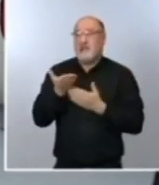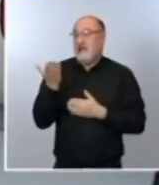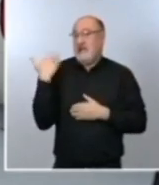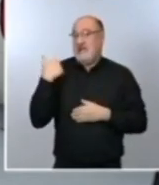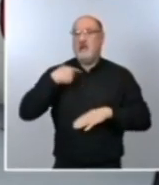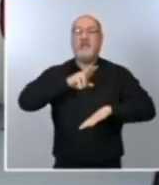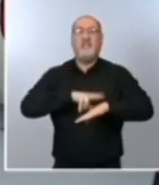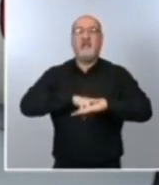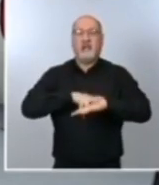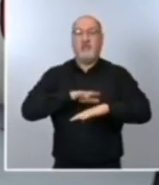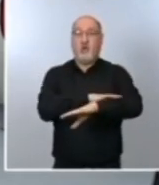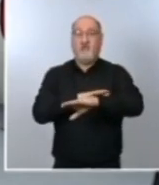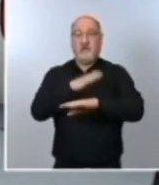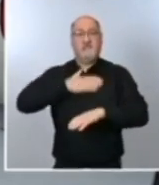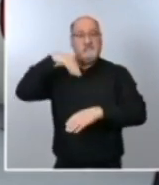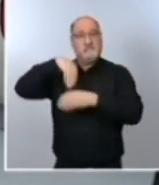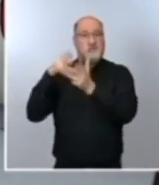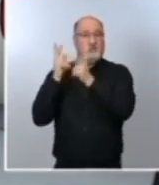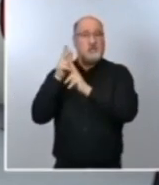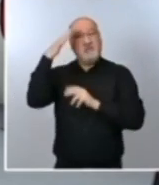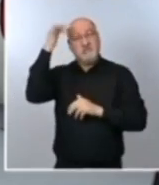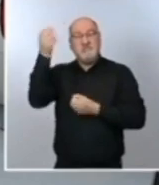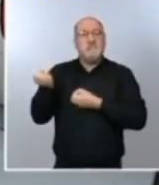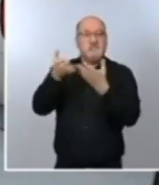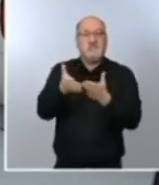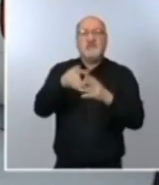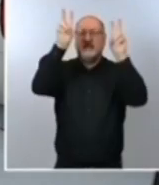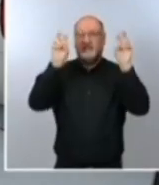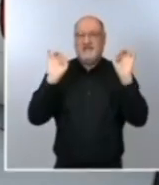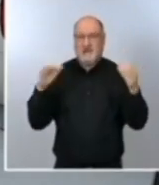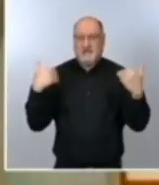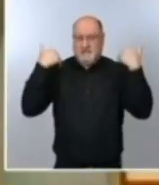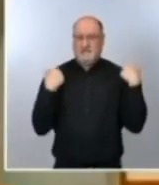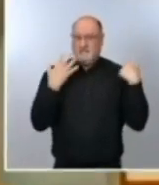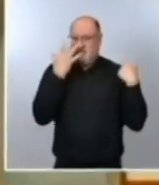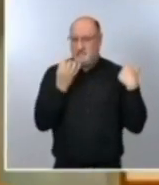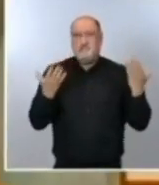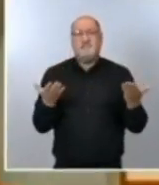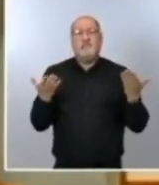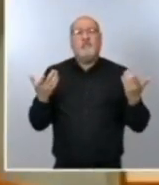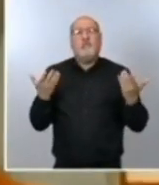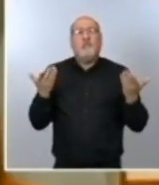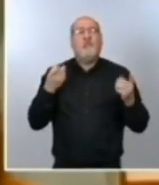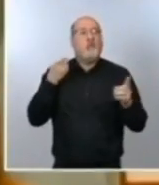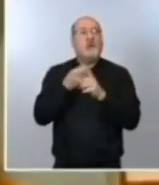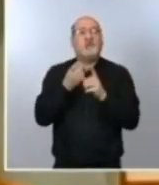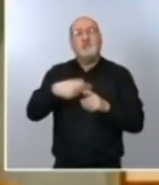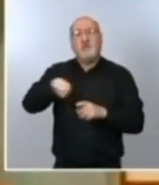hizo el delegado de Gobierno en Uscari, que habló de responsabilidad, sobre todo dirigido a Osaquirecha, para que aumente el ritmo de vacunación. Ya saben que aquí